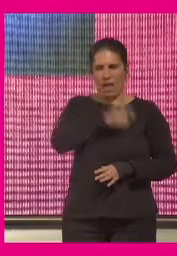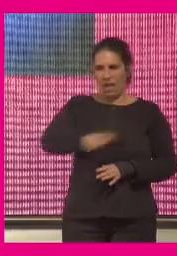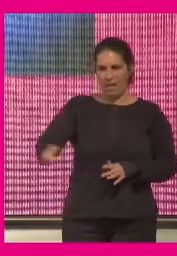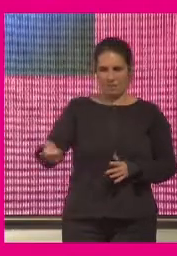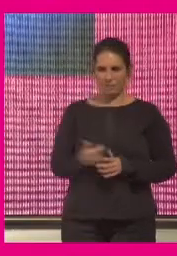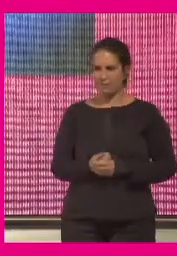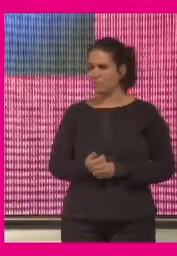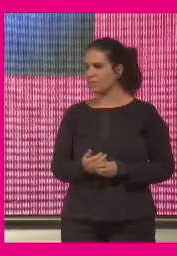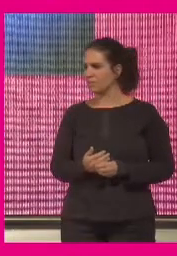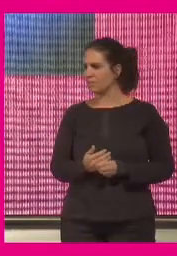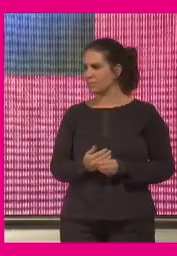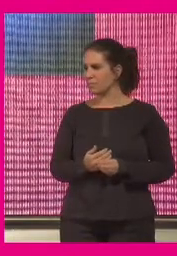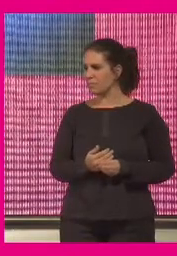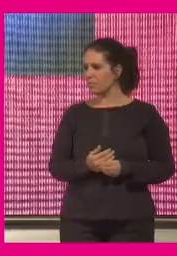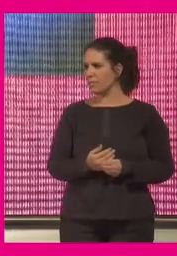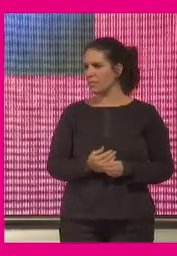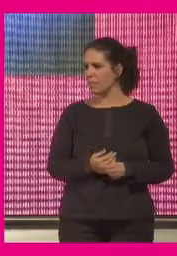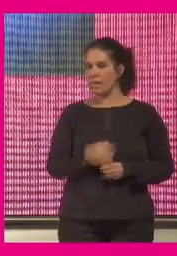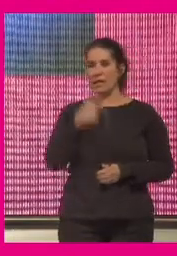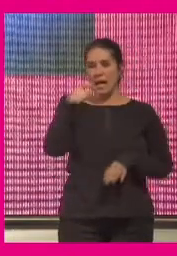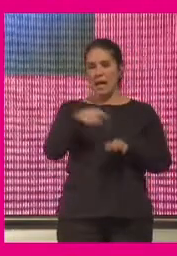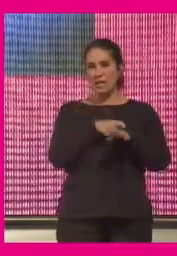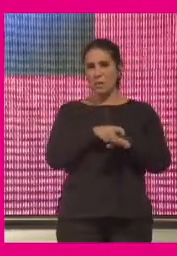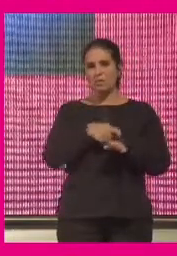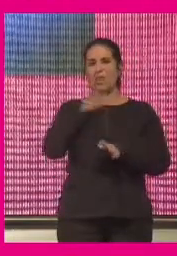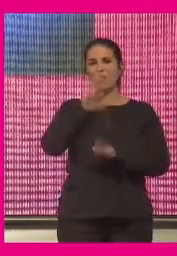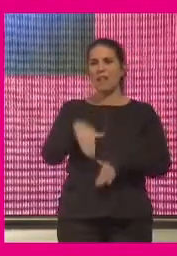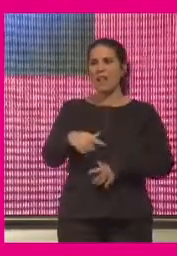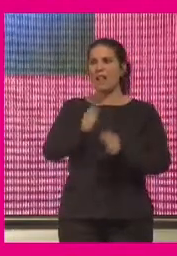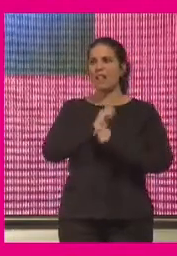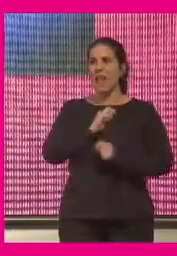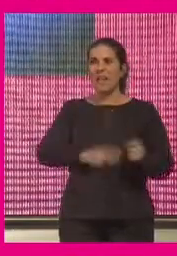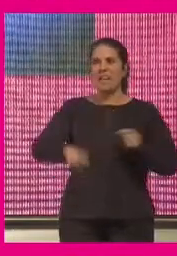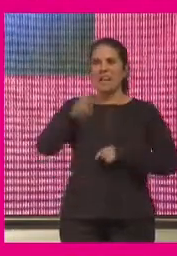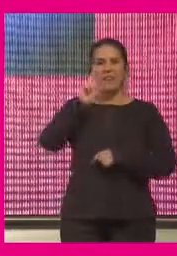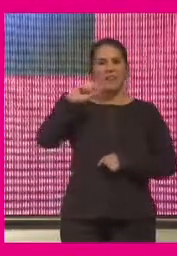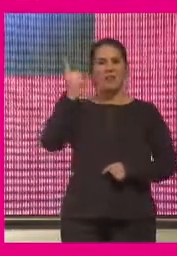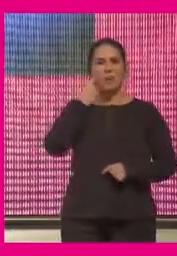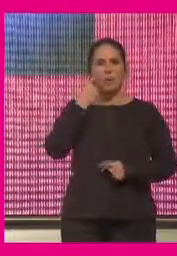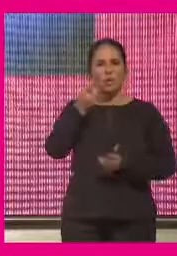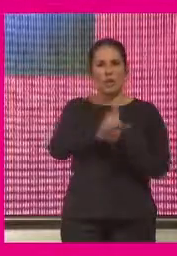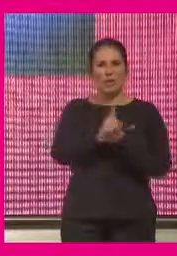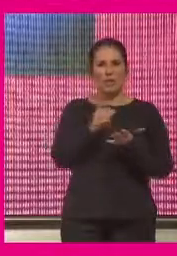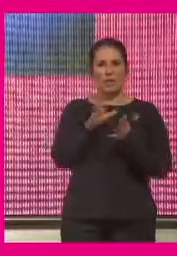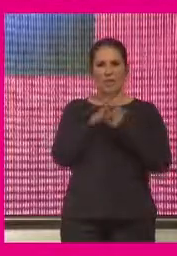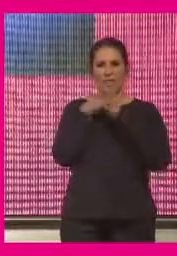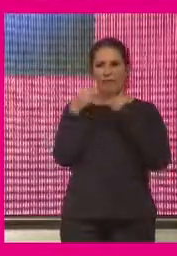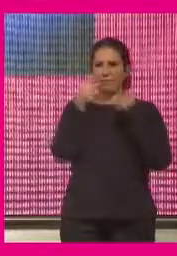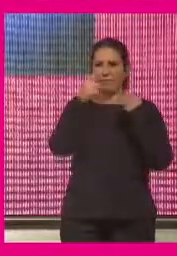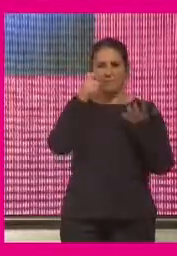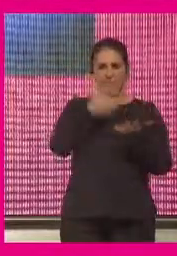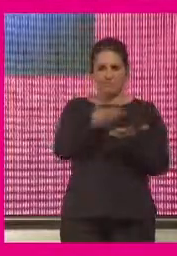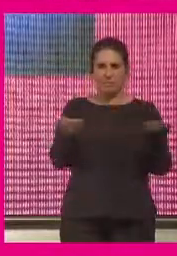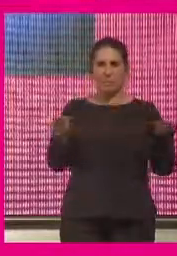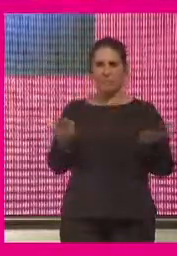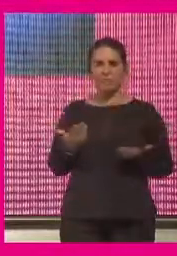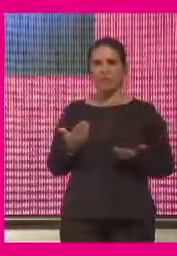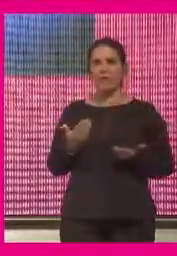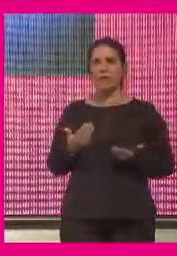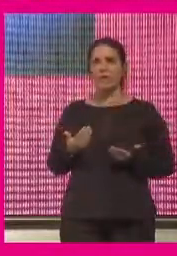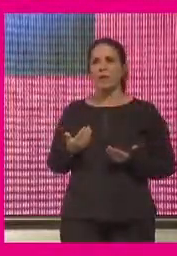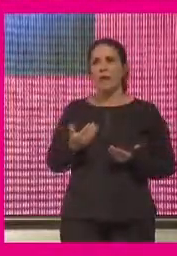aspecto además nos hace redescubrir de una manera muy directa la alteridad que es una de las cosas que evidentemente